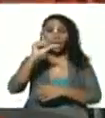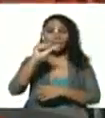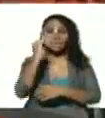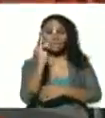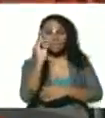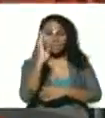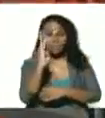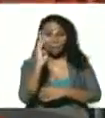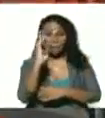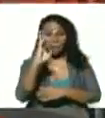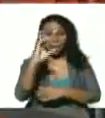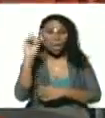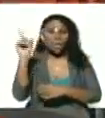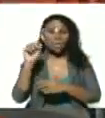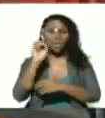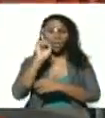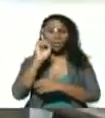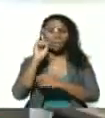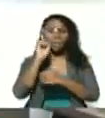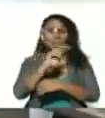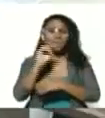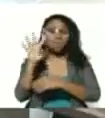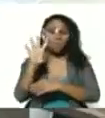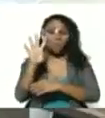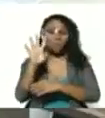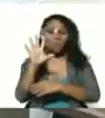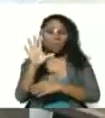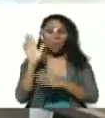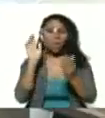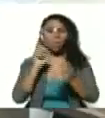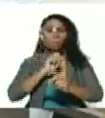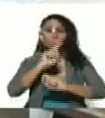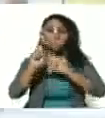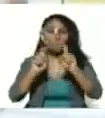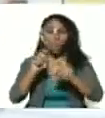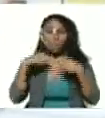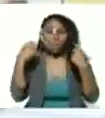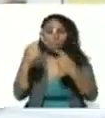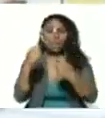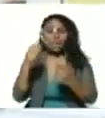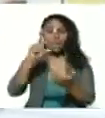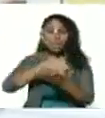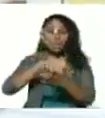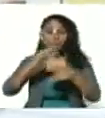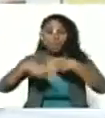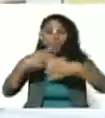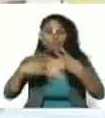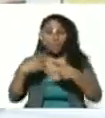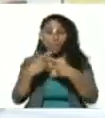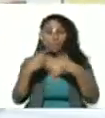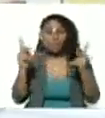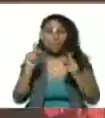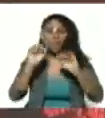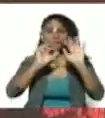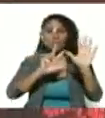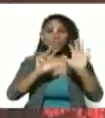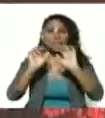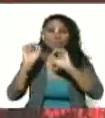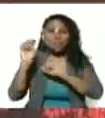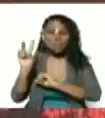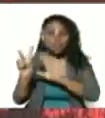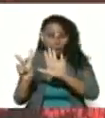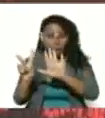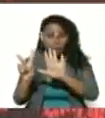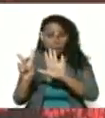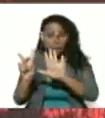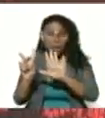consultorios populares un centro de rehabilitación integral 87 consejos comunales y 91 CLAC